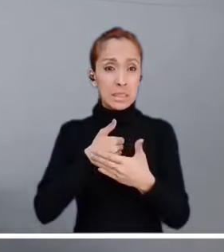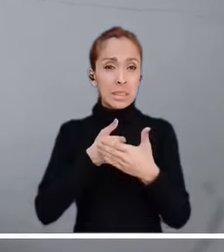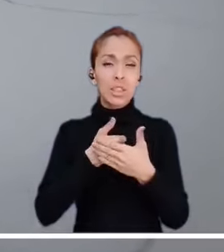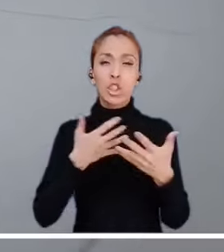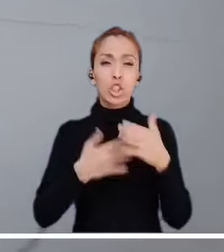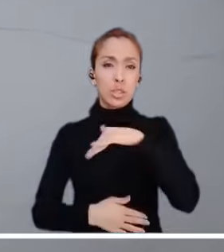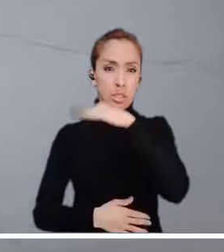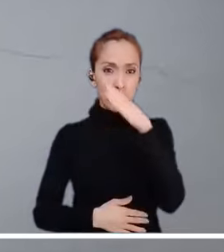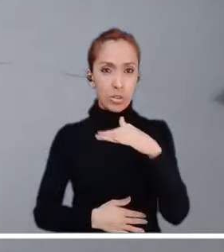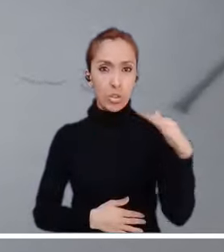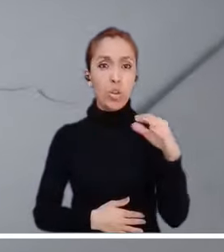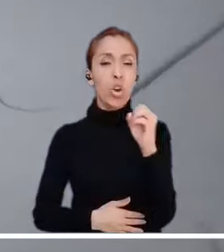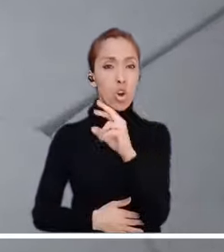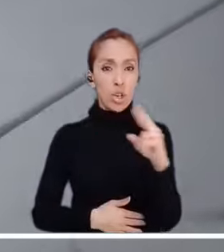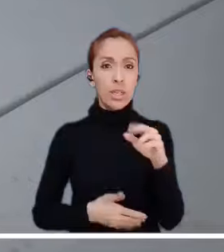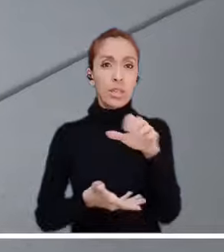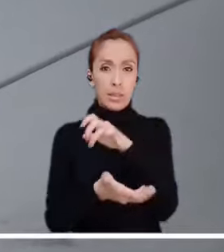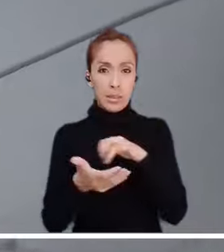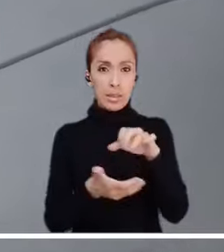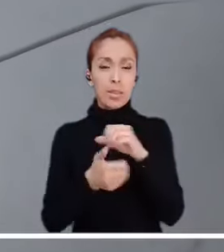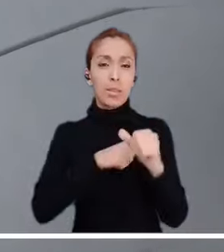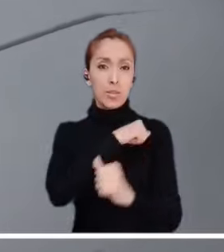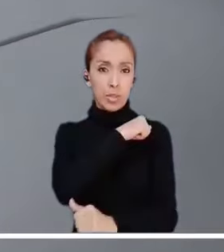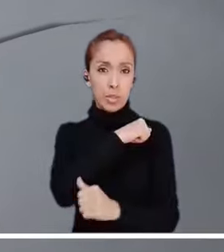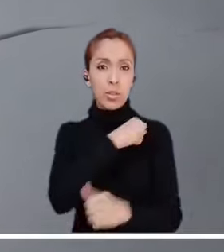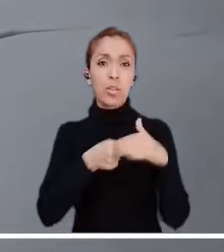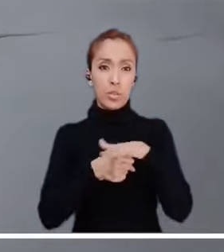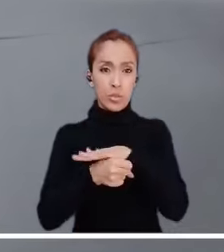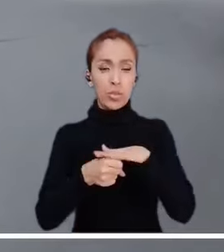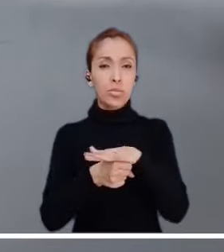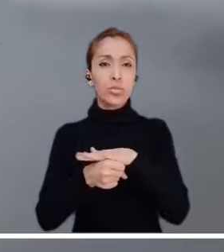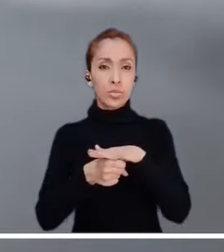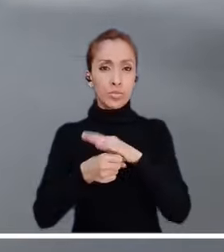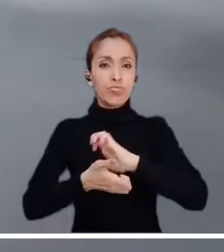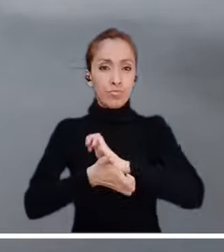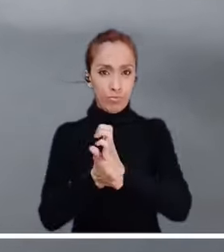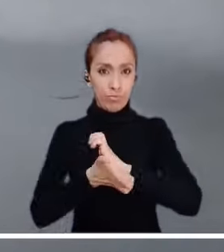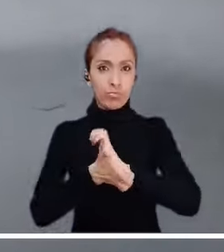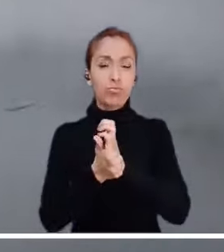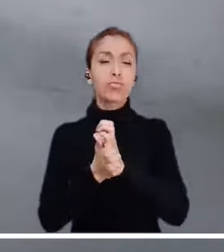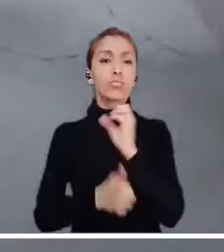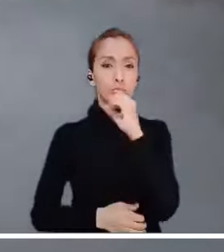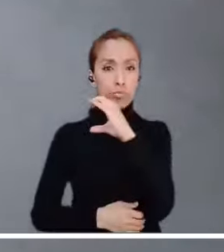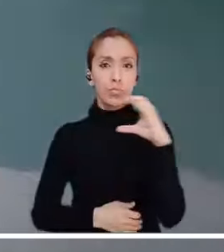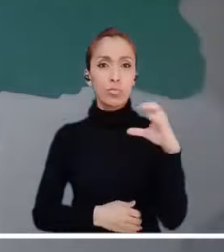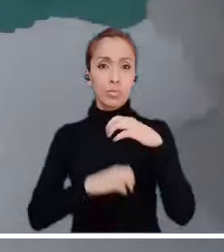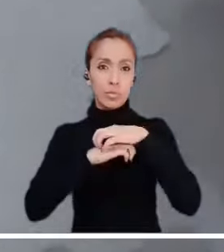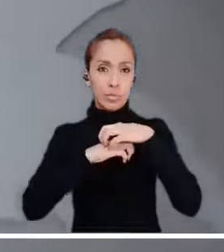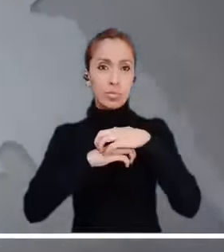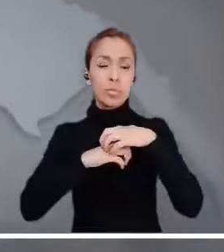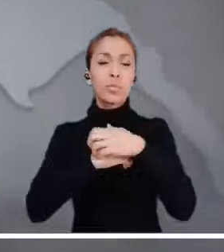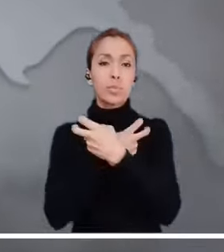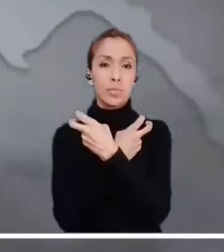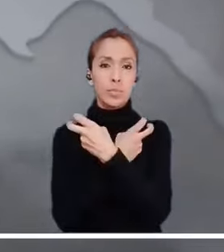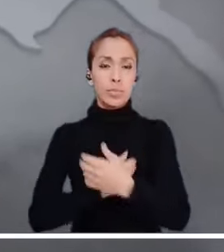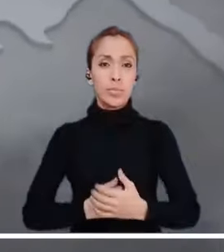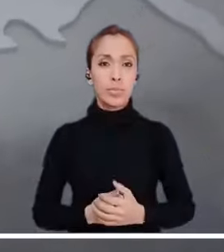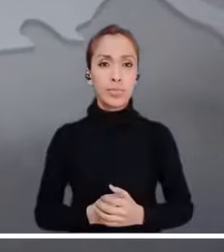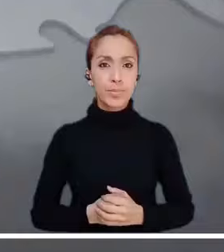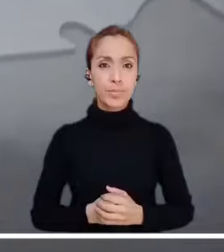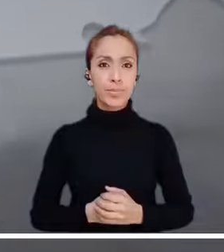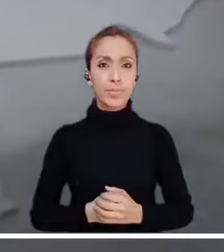estiman en Antioquia, oriente de Santander, Boyacá, Cundinamarca, Eje Cafetero, occidente de Torima y Huila.